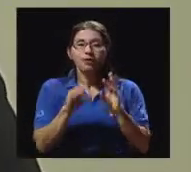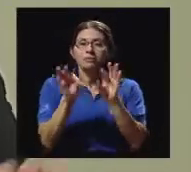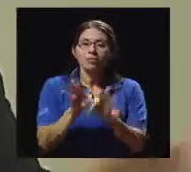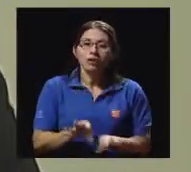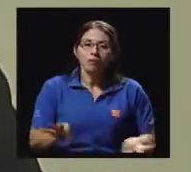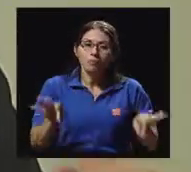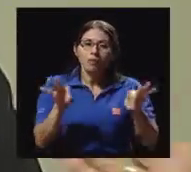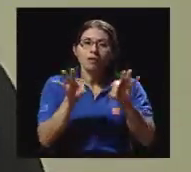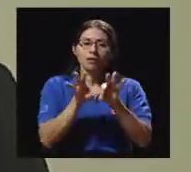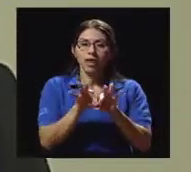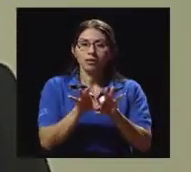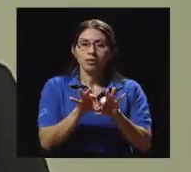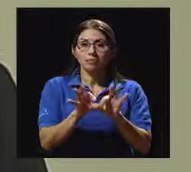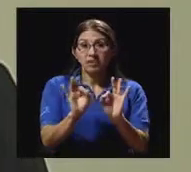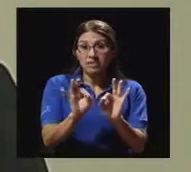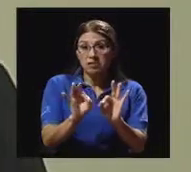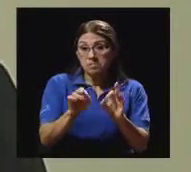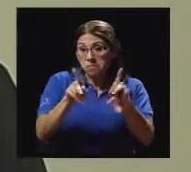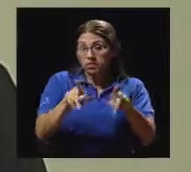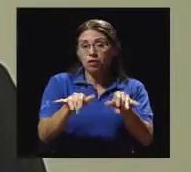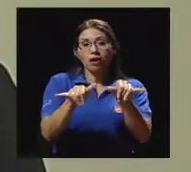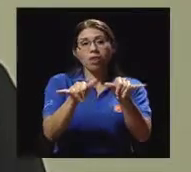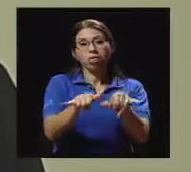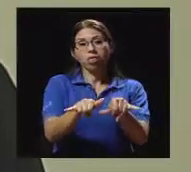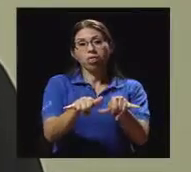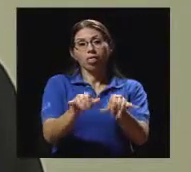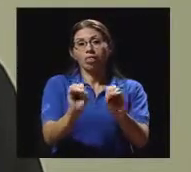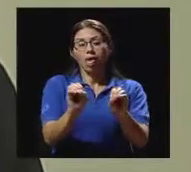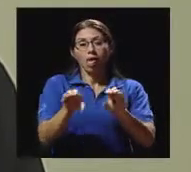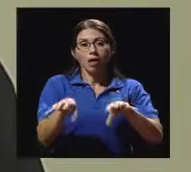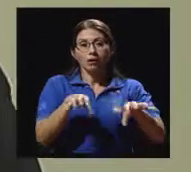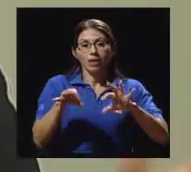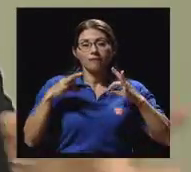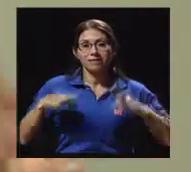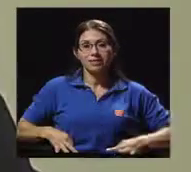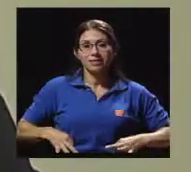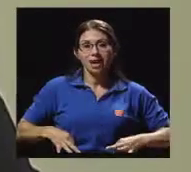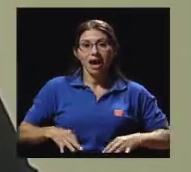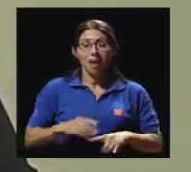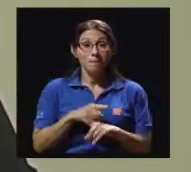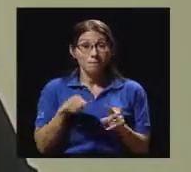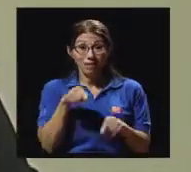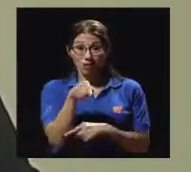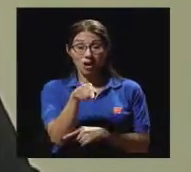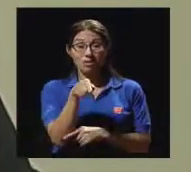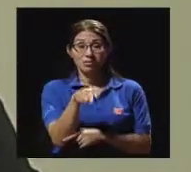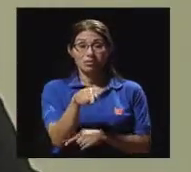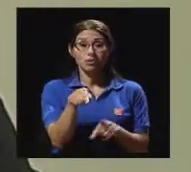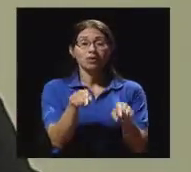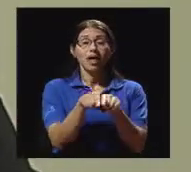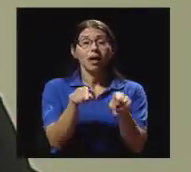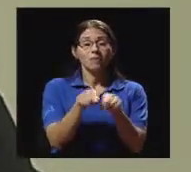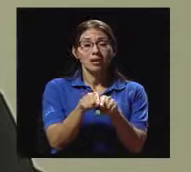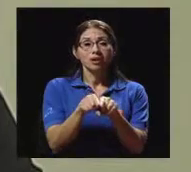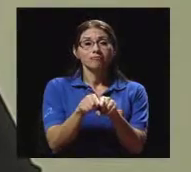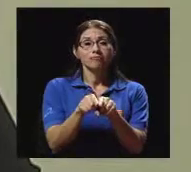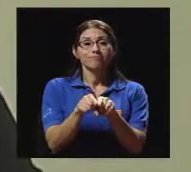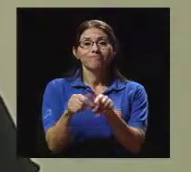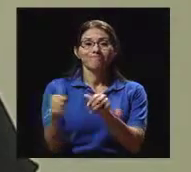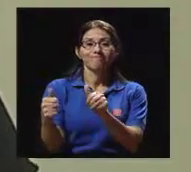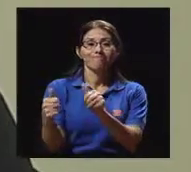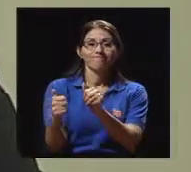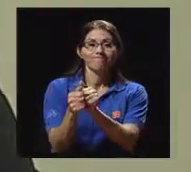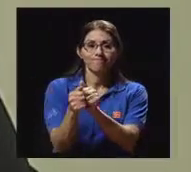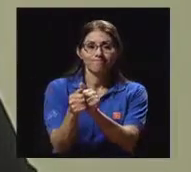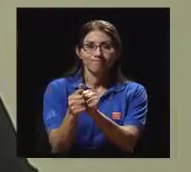es que está bien, hay inactividad física, pero también esto va muy desde la mano a